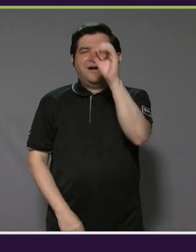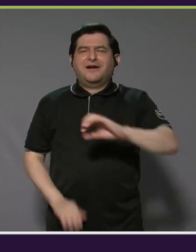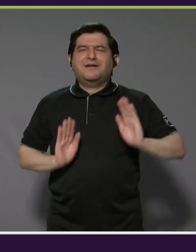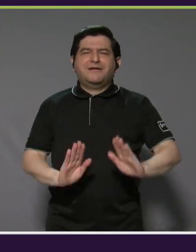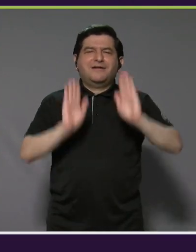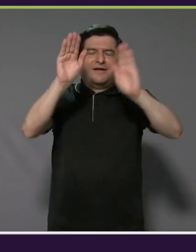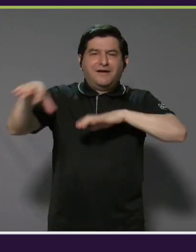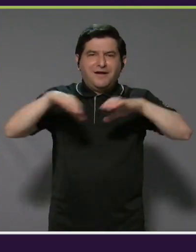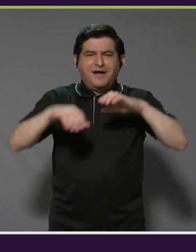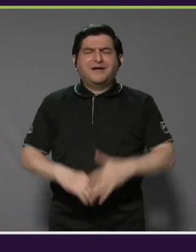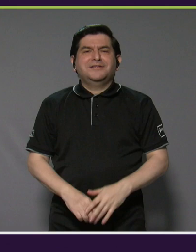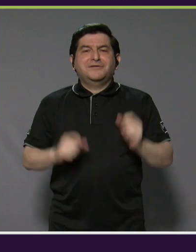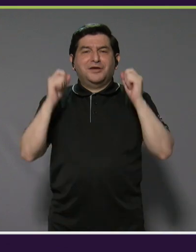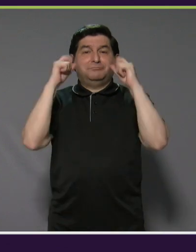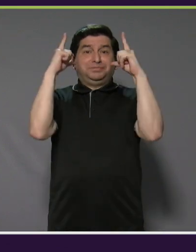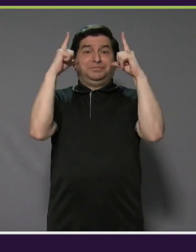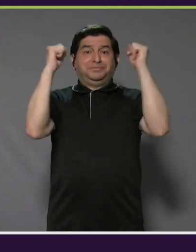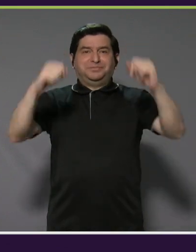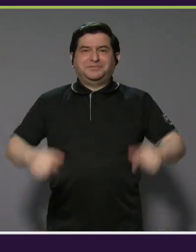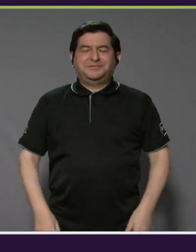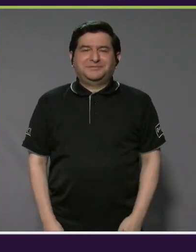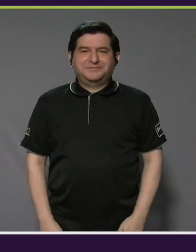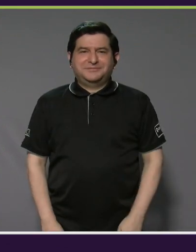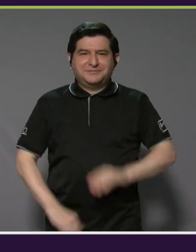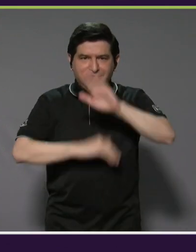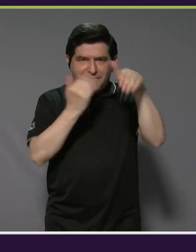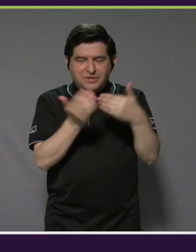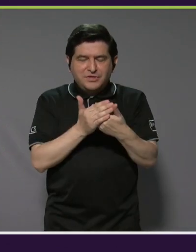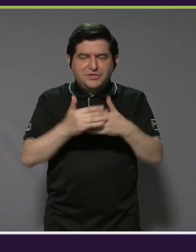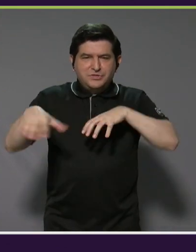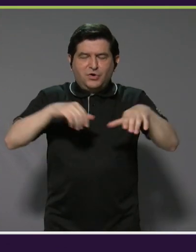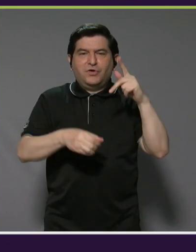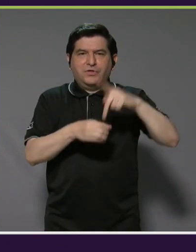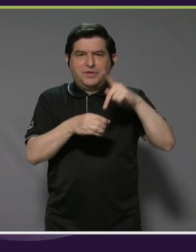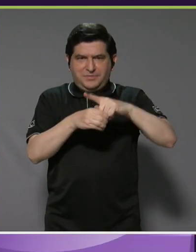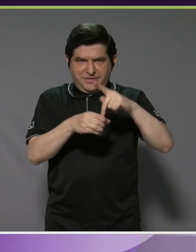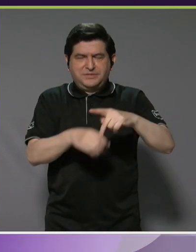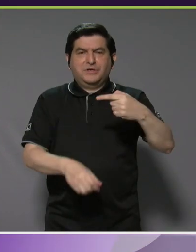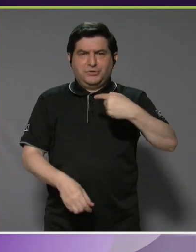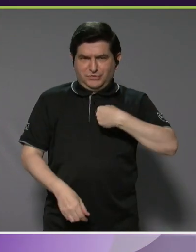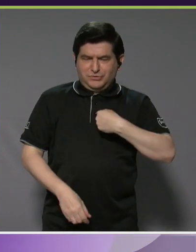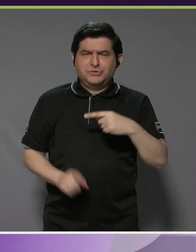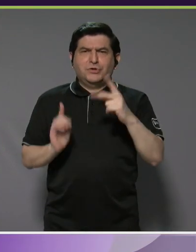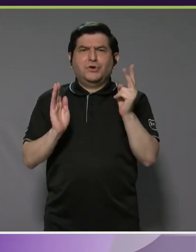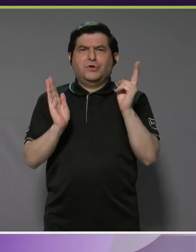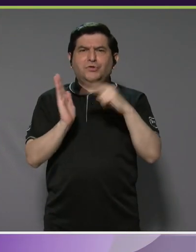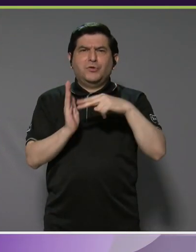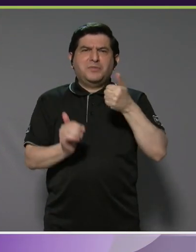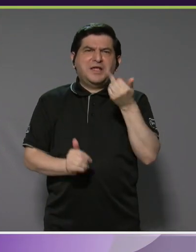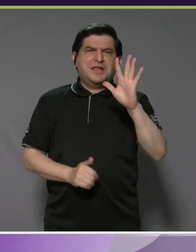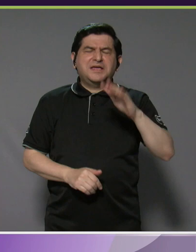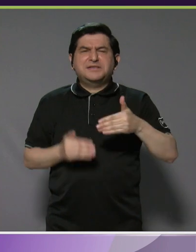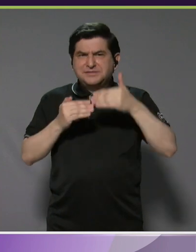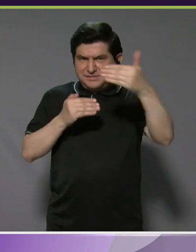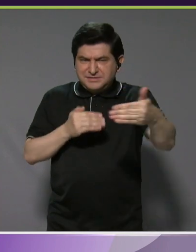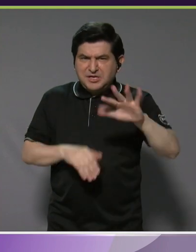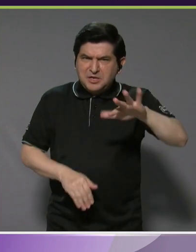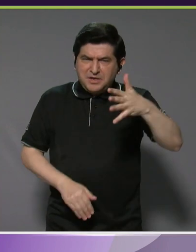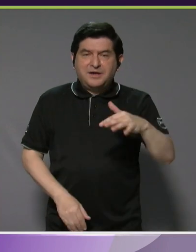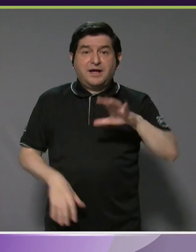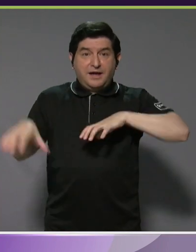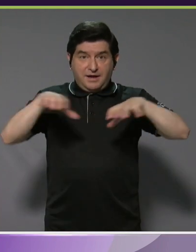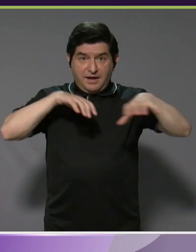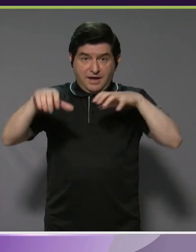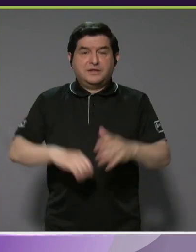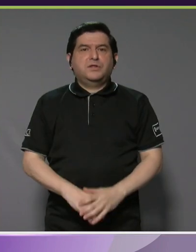y el evento es increíble. De todos los eventos que he participado, que vengo participando en esto desde el 2015 aproximadamente, este evento